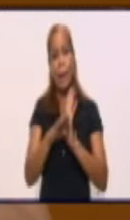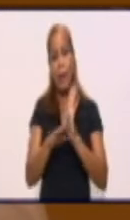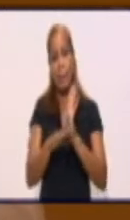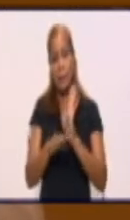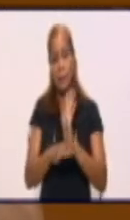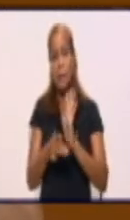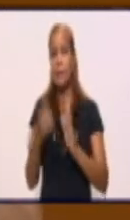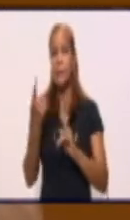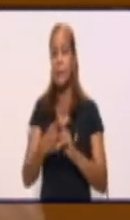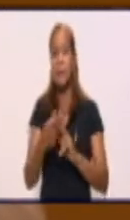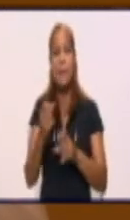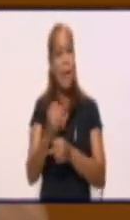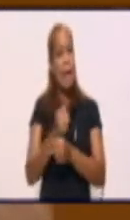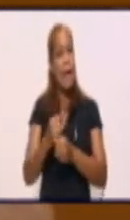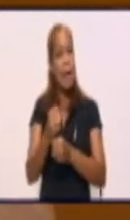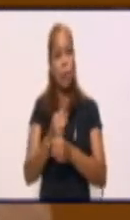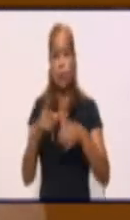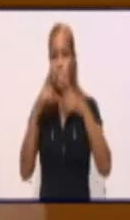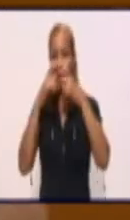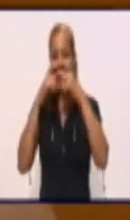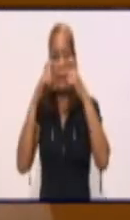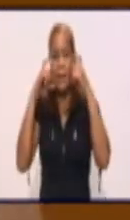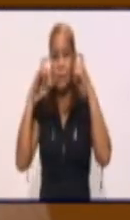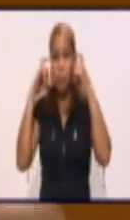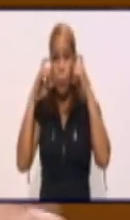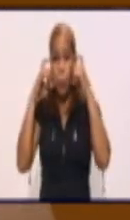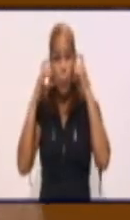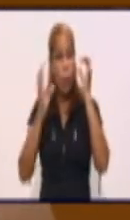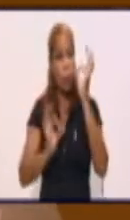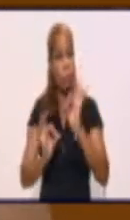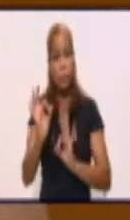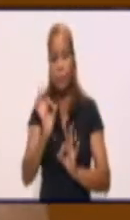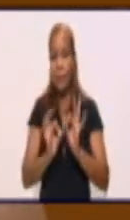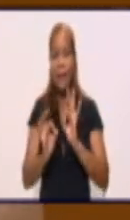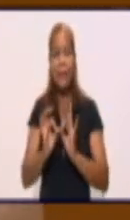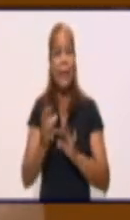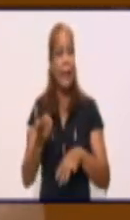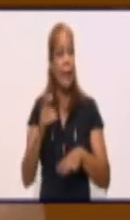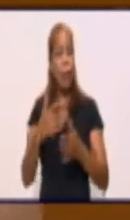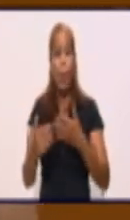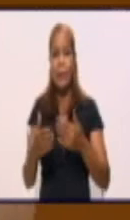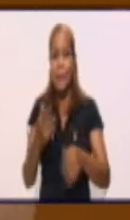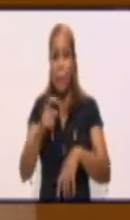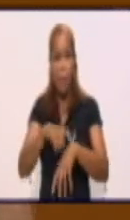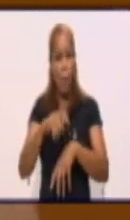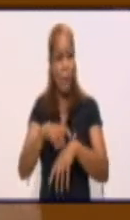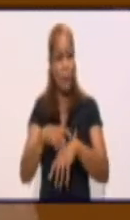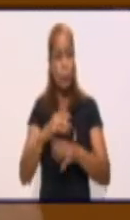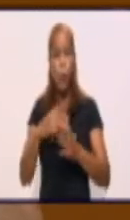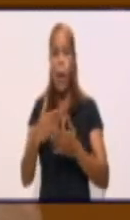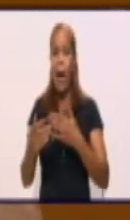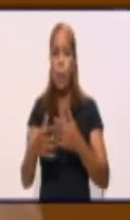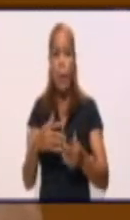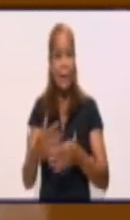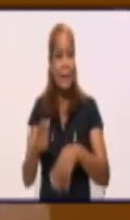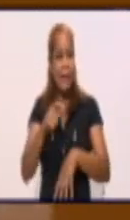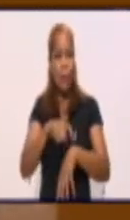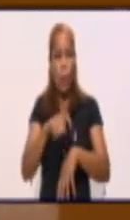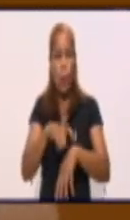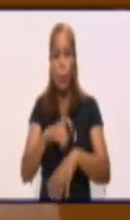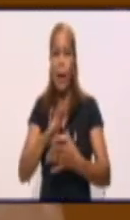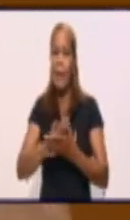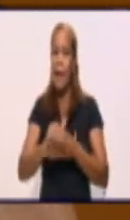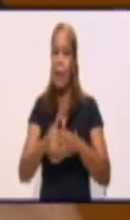protección, miren, el uso del nasobuco, el protección, es constante, es a todas horas, es en todo momento. El lavado frecuente de las manos, el